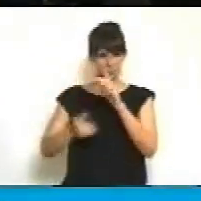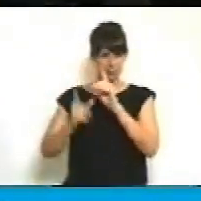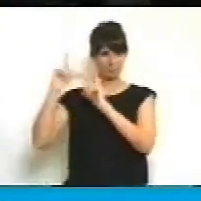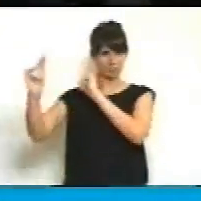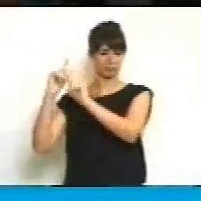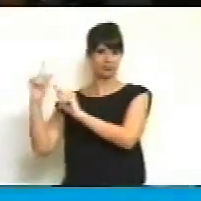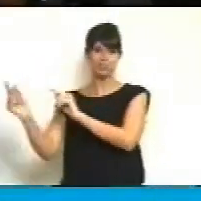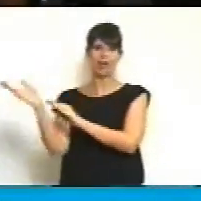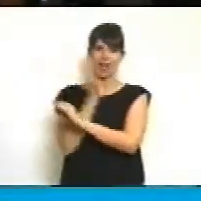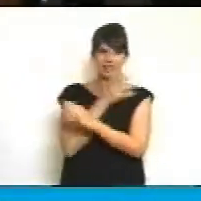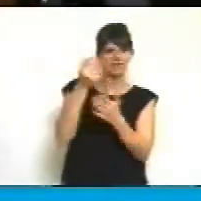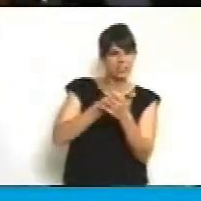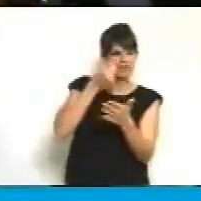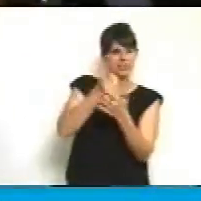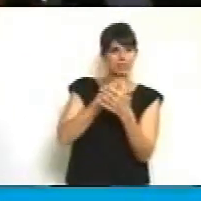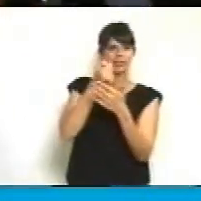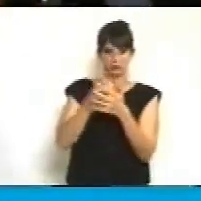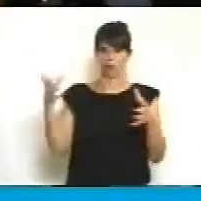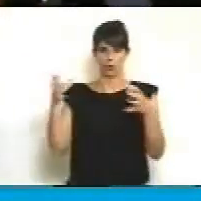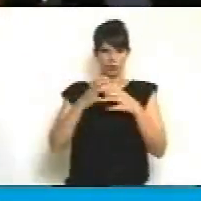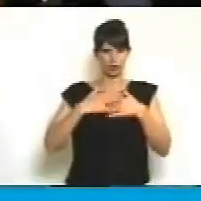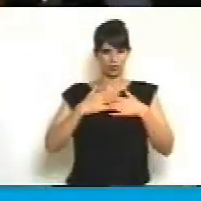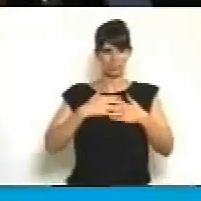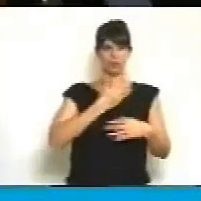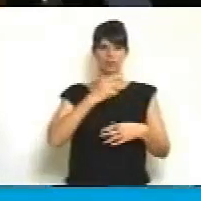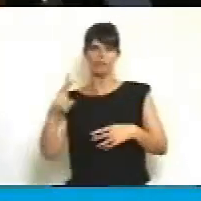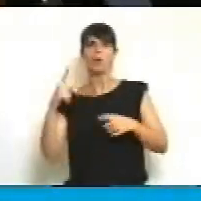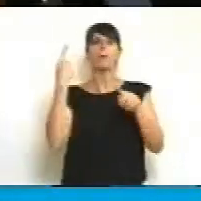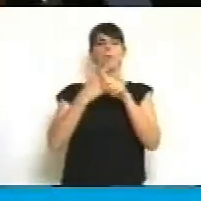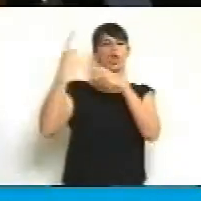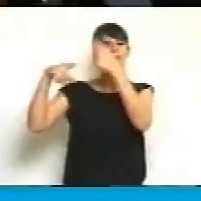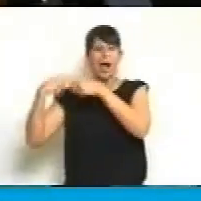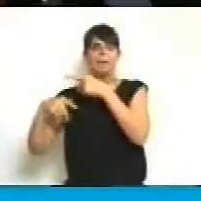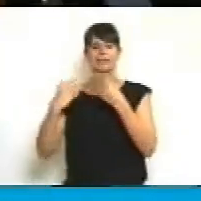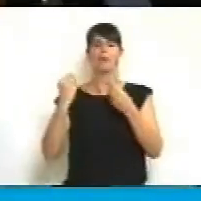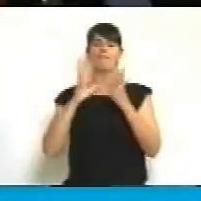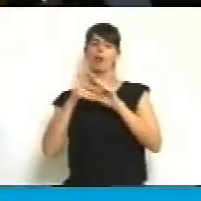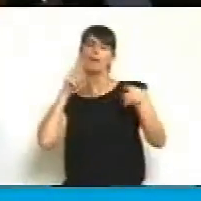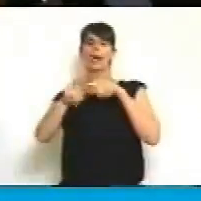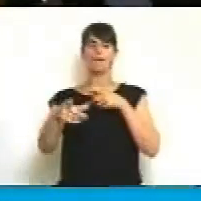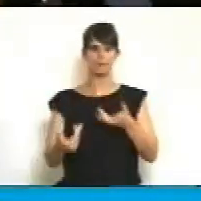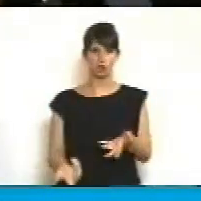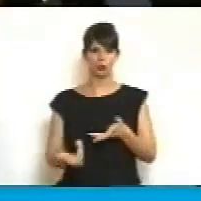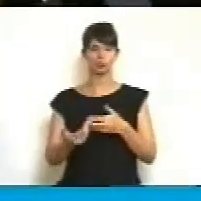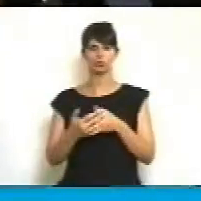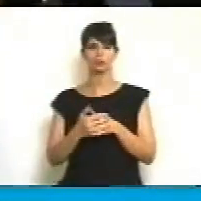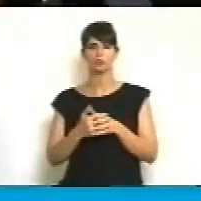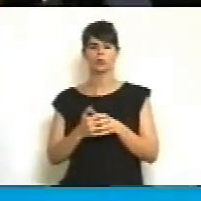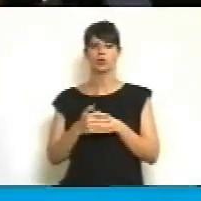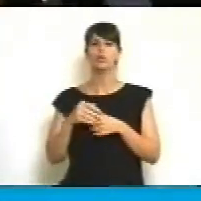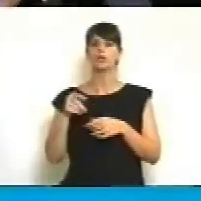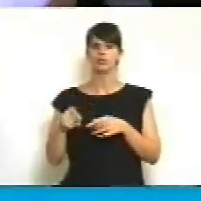bregando junto con nuestro propio bloque por trámites más expeditivos, más rápidos, está